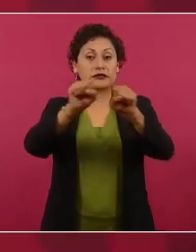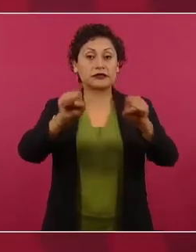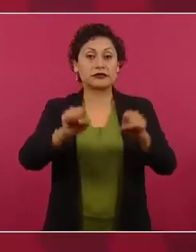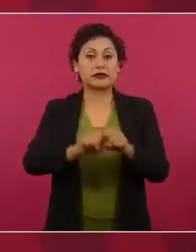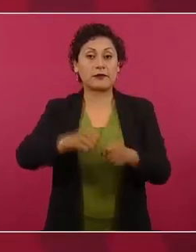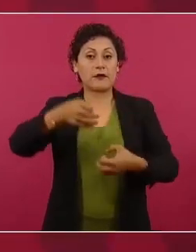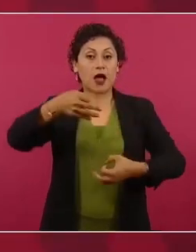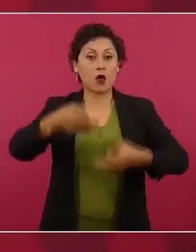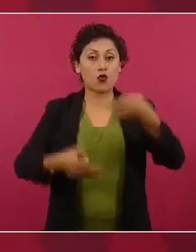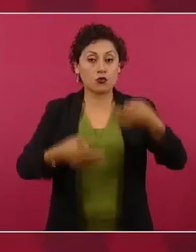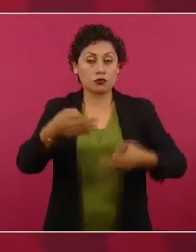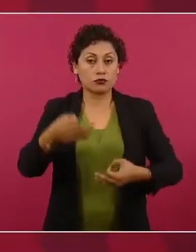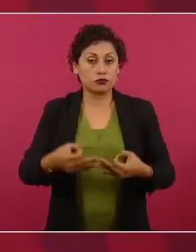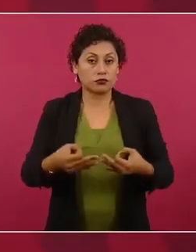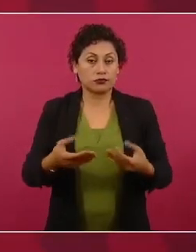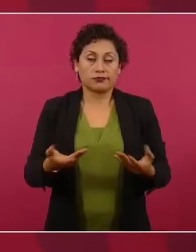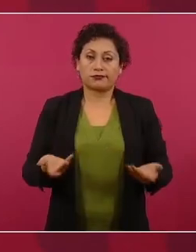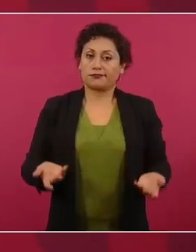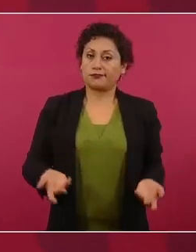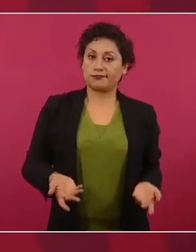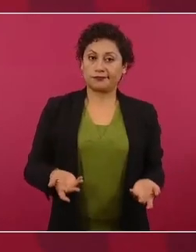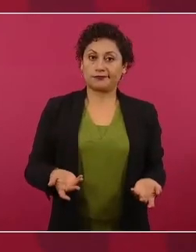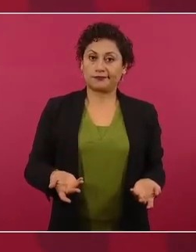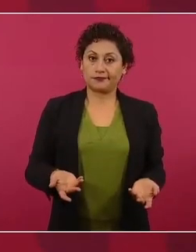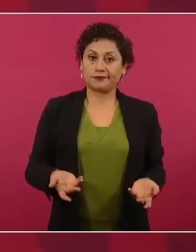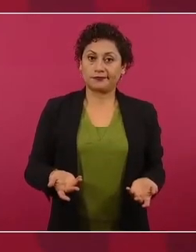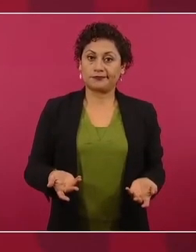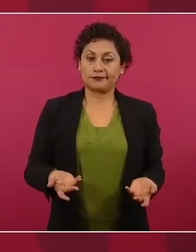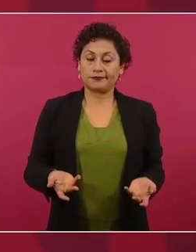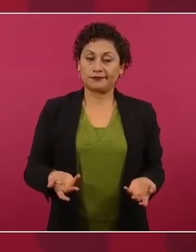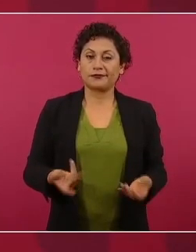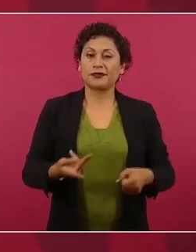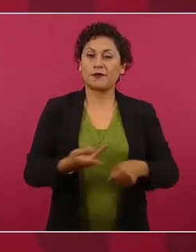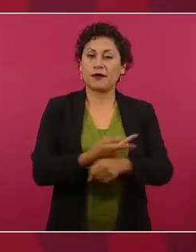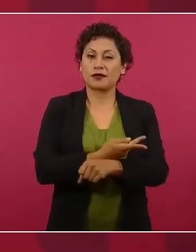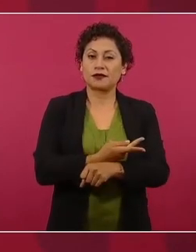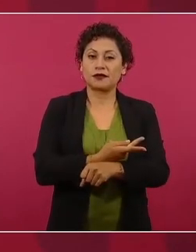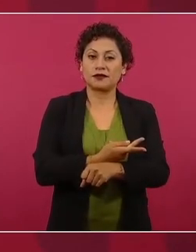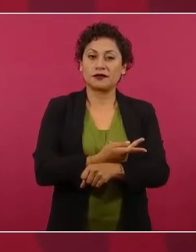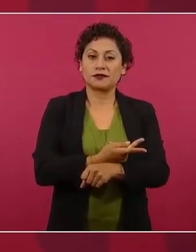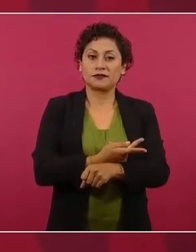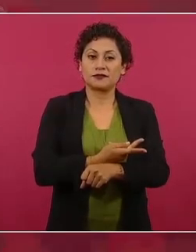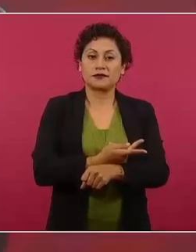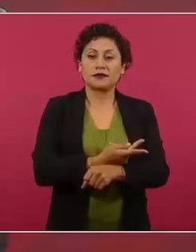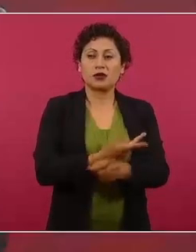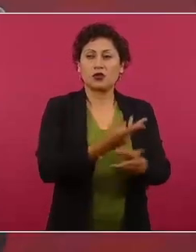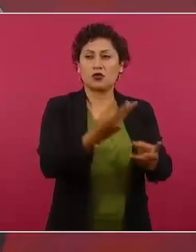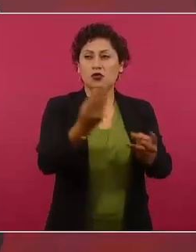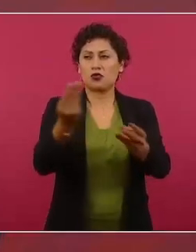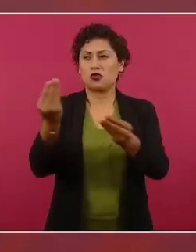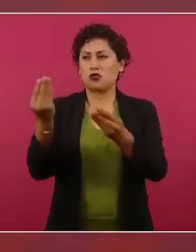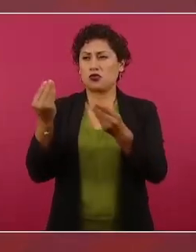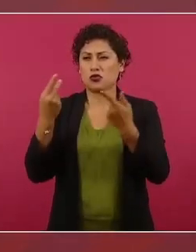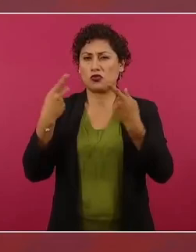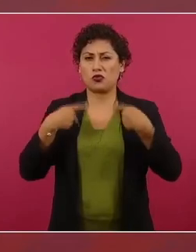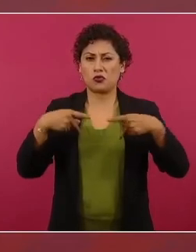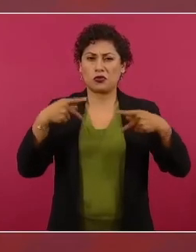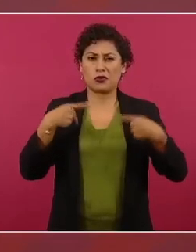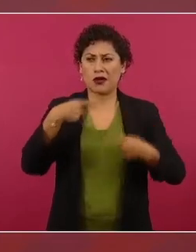Entonces, por todos los intereses, por toda la burocracia,